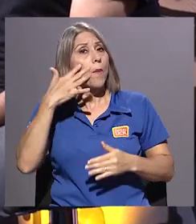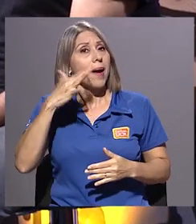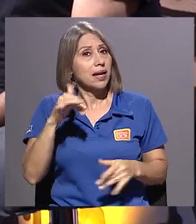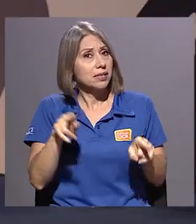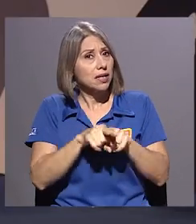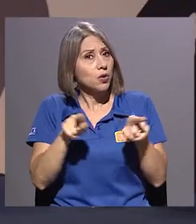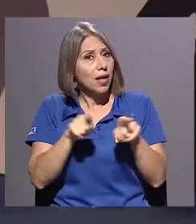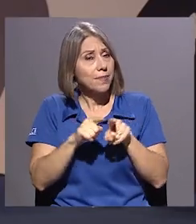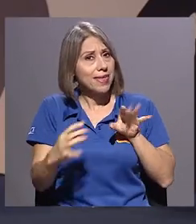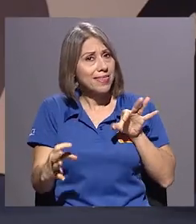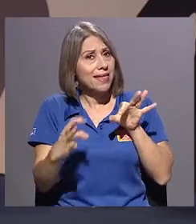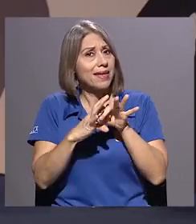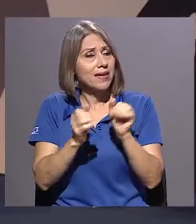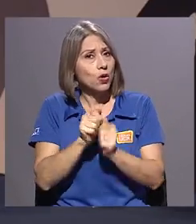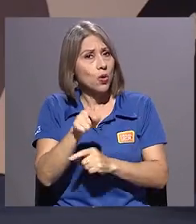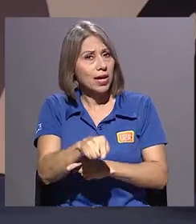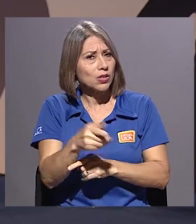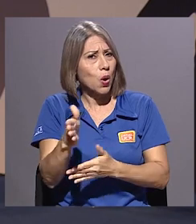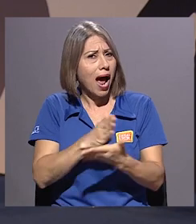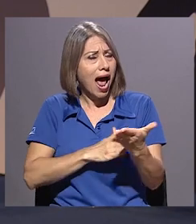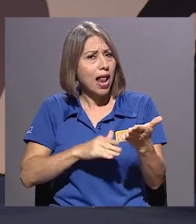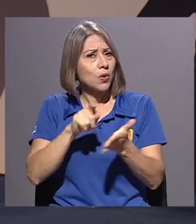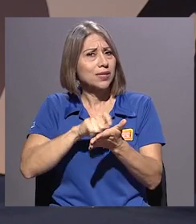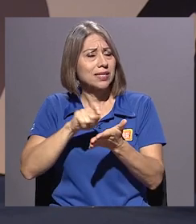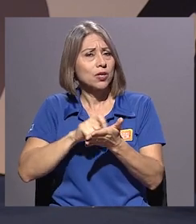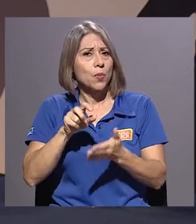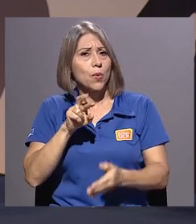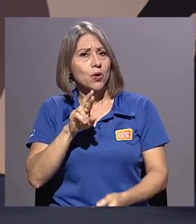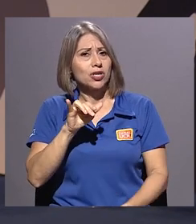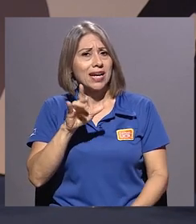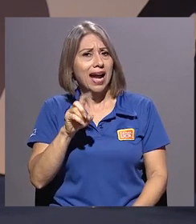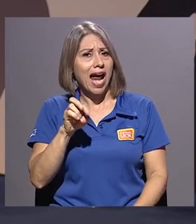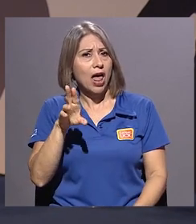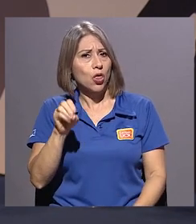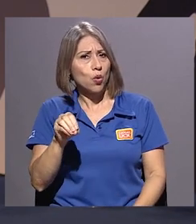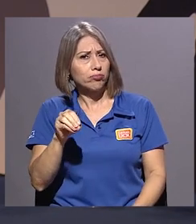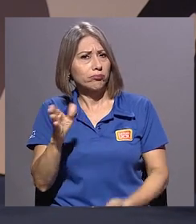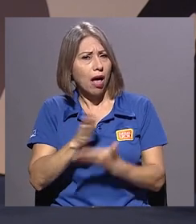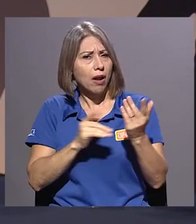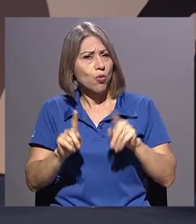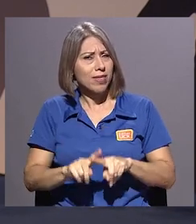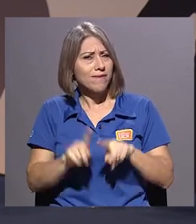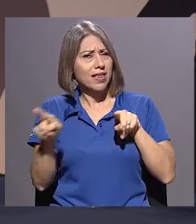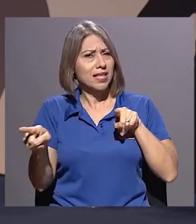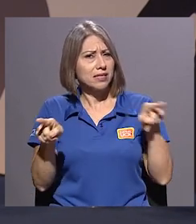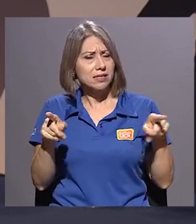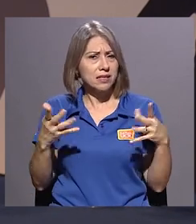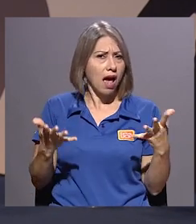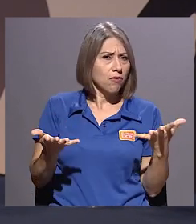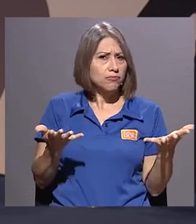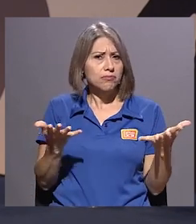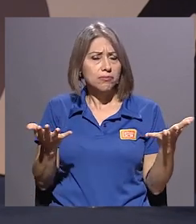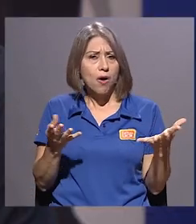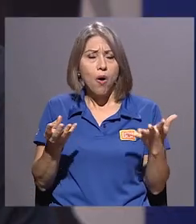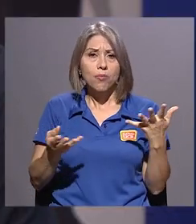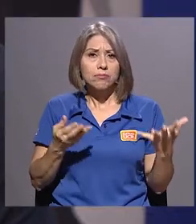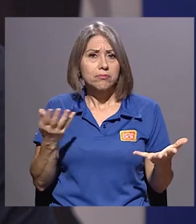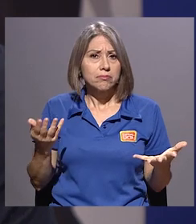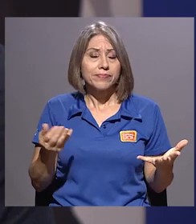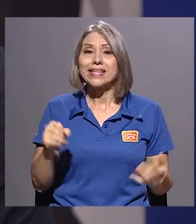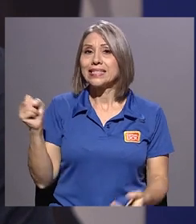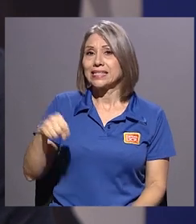que ver con ese género, algo de Ricardo. Sí. ¿Hay alguna diferencia entre una y la otra? Sí,